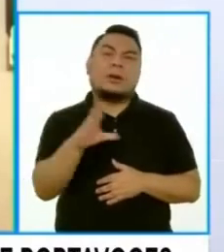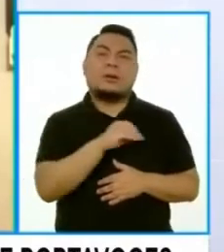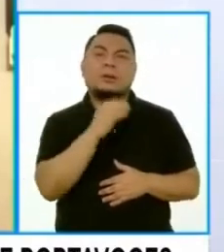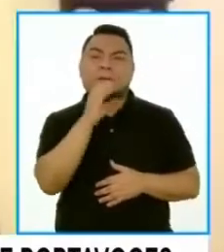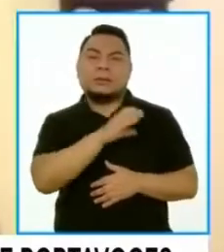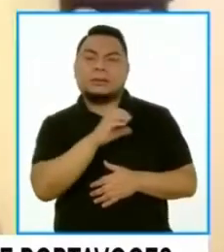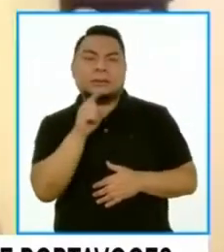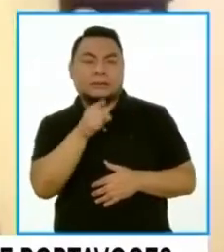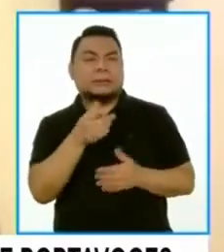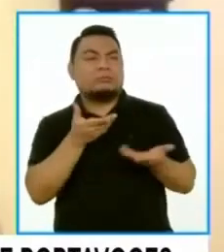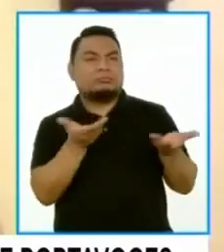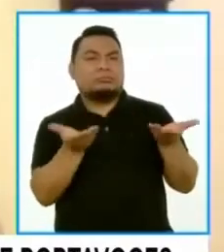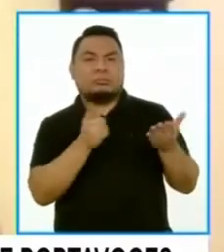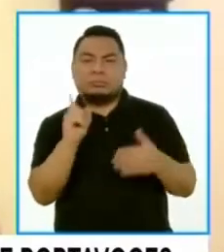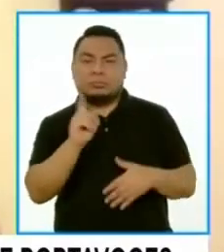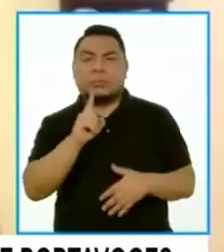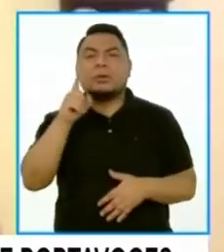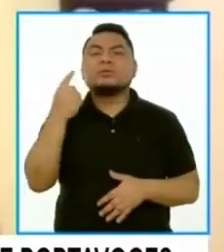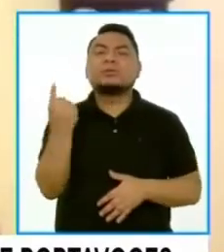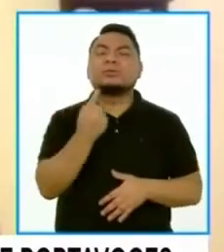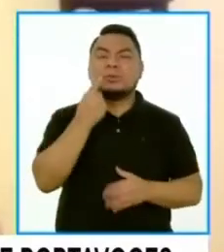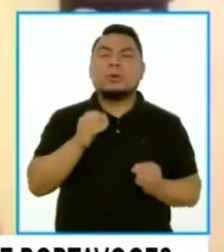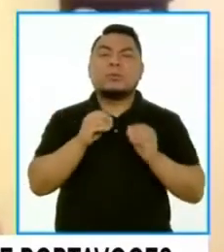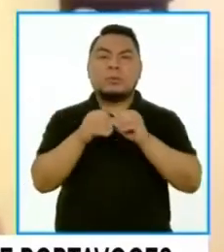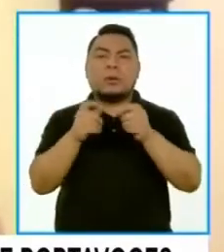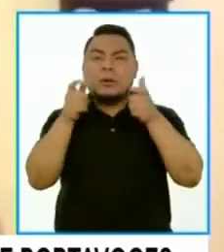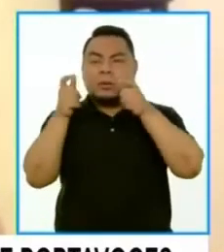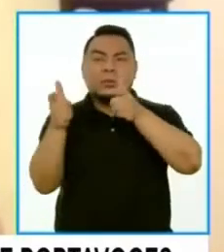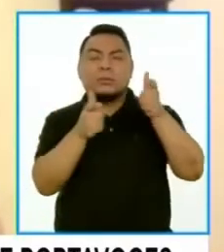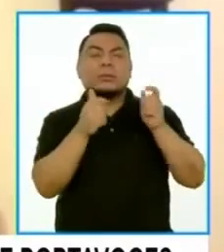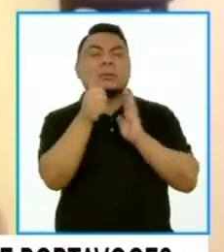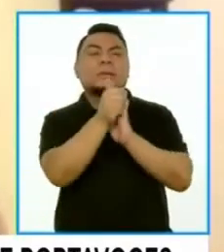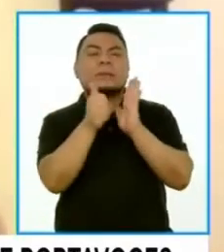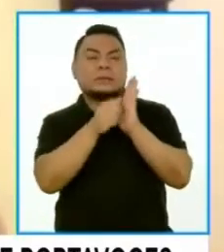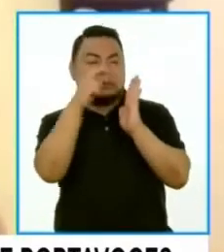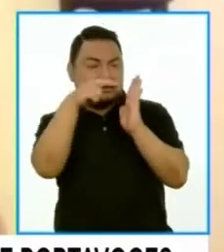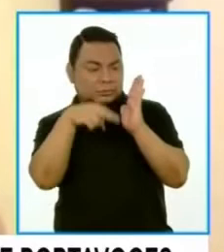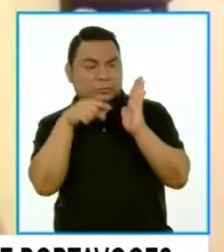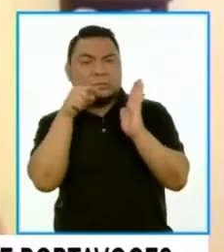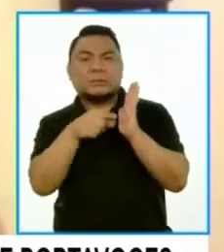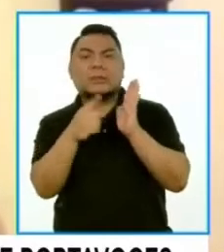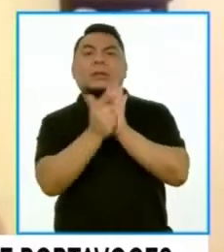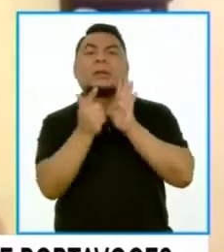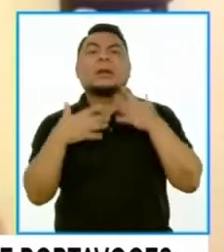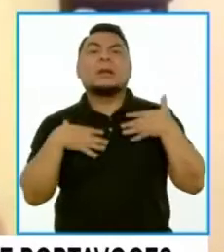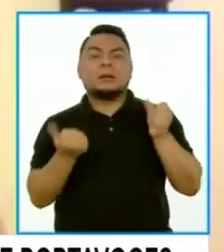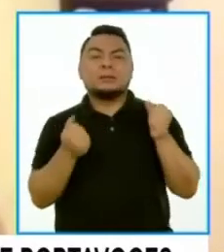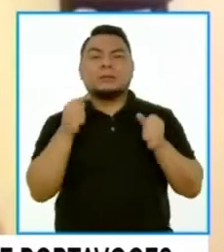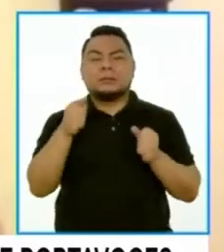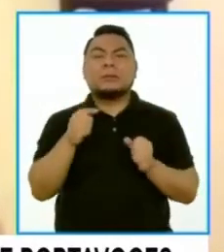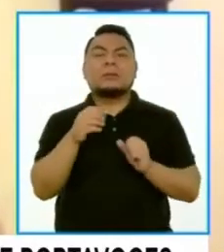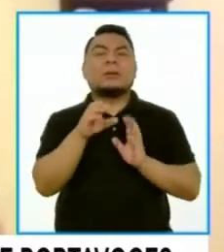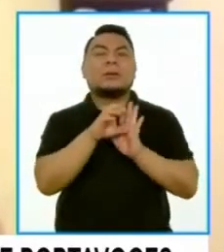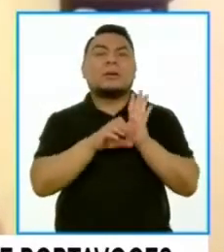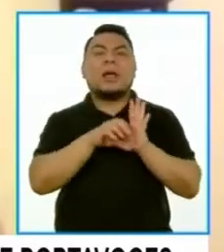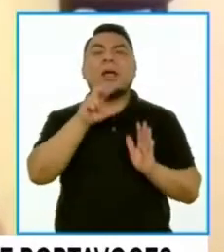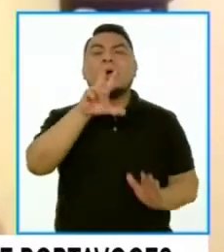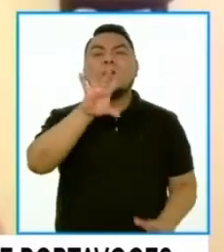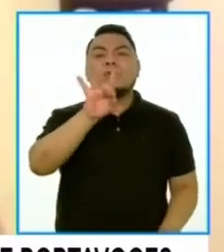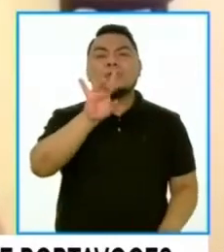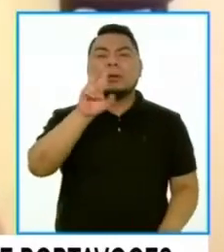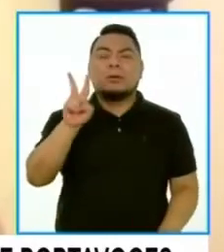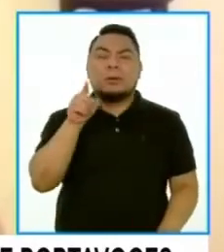lo que tenemos que hacer es básicamente aplicar y regular artículos como el de la ley de salud del artículo 82 donde